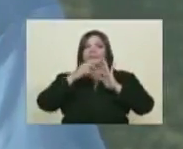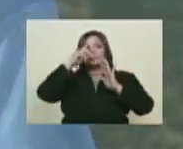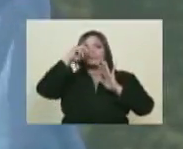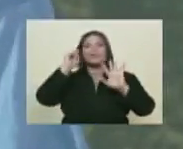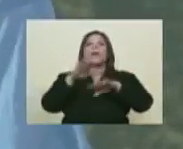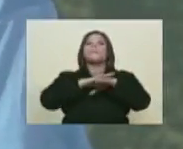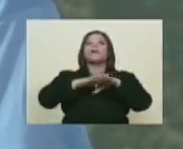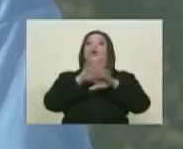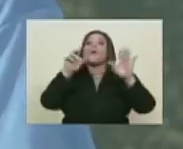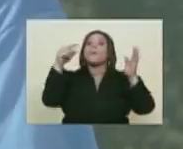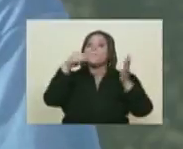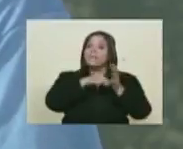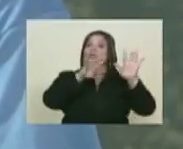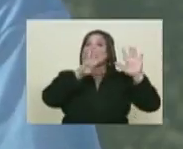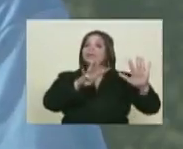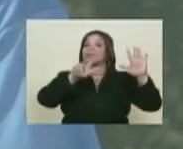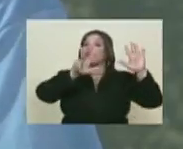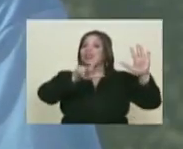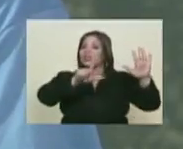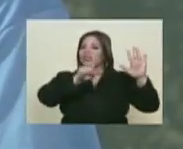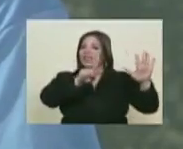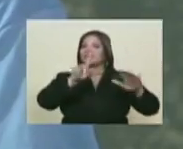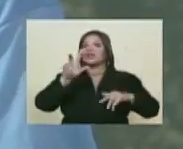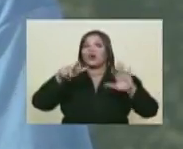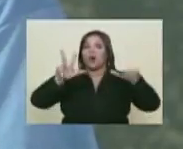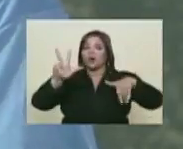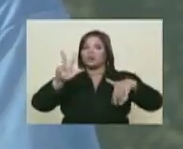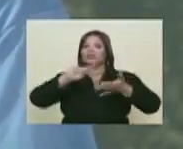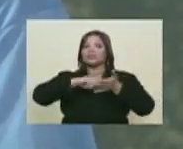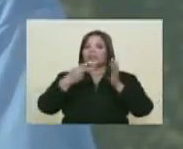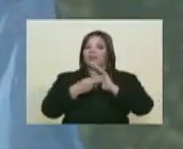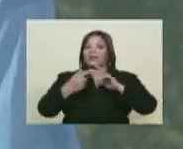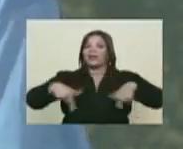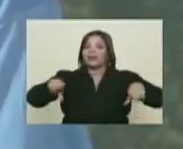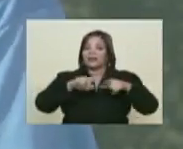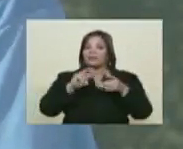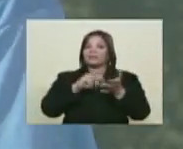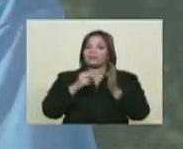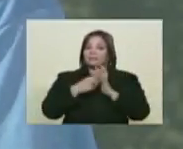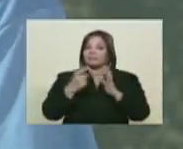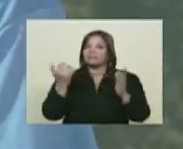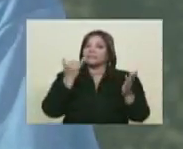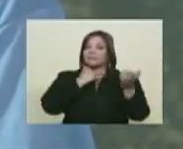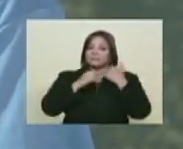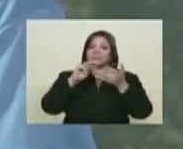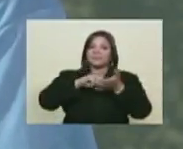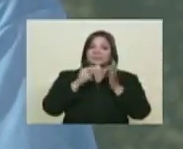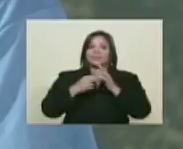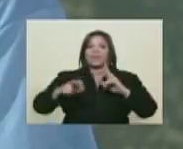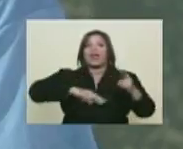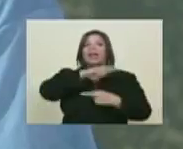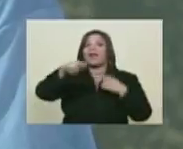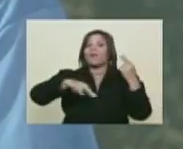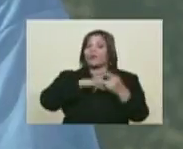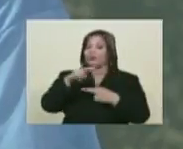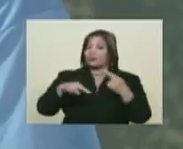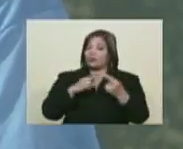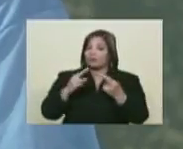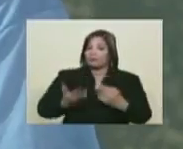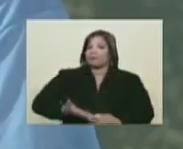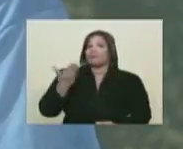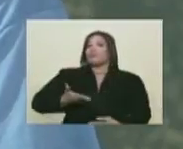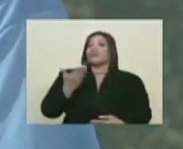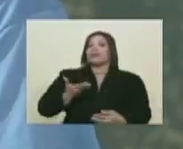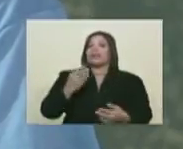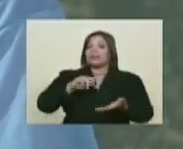1918. Y representa en sí un referente inequívoco de la revolución y un referente